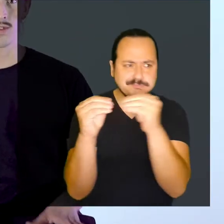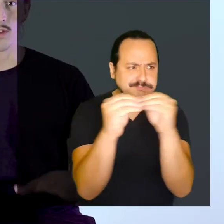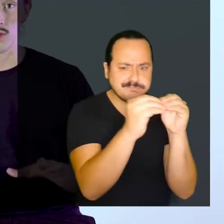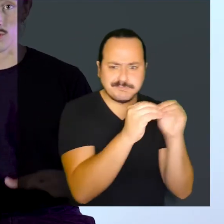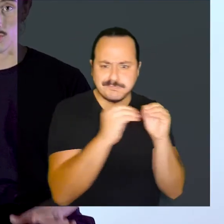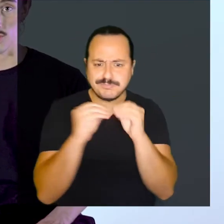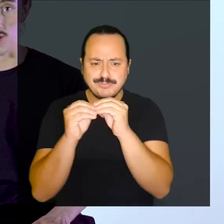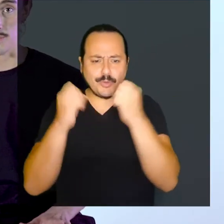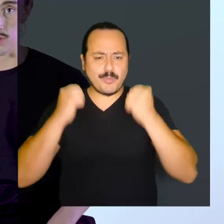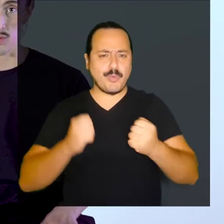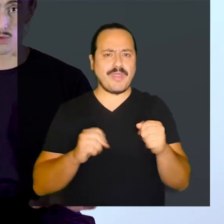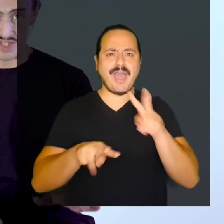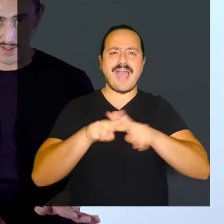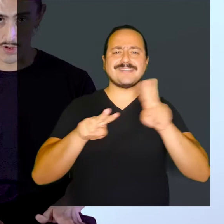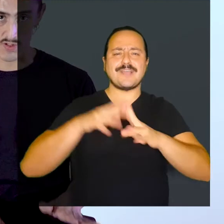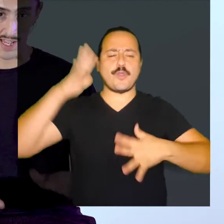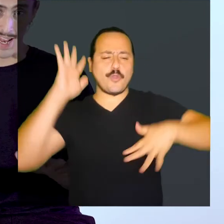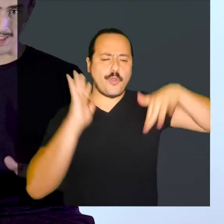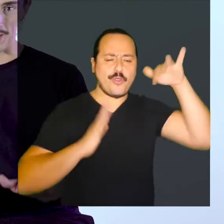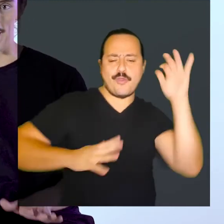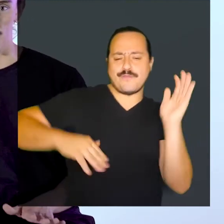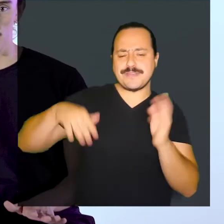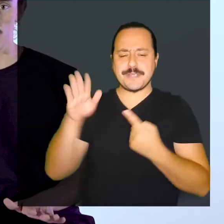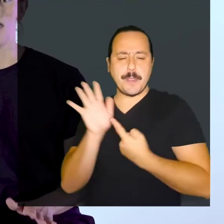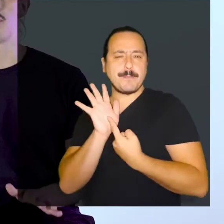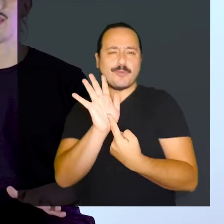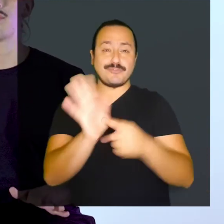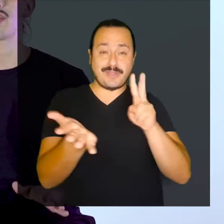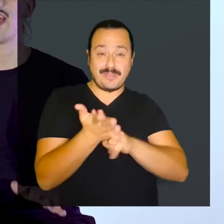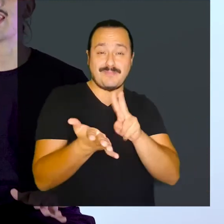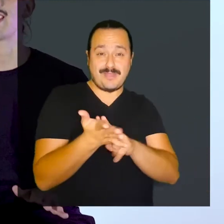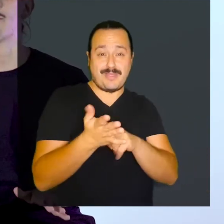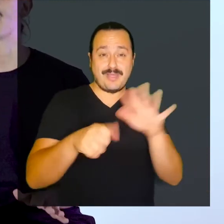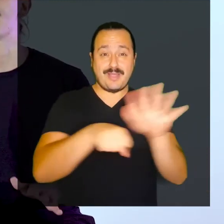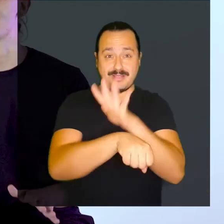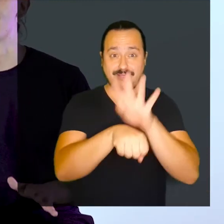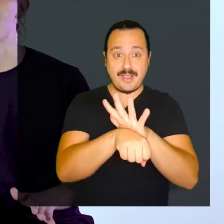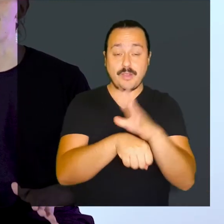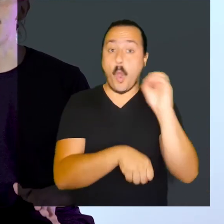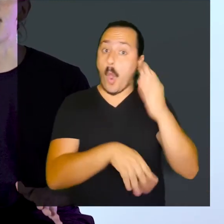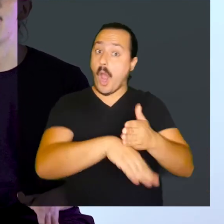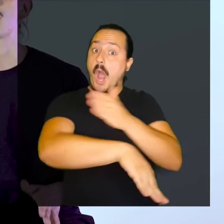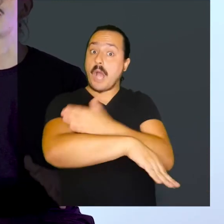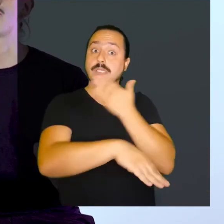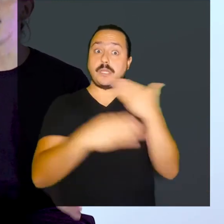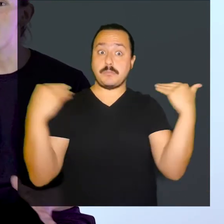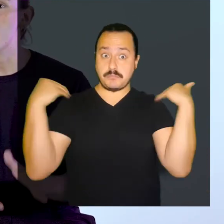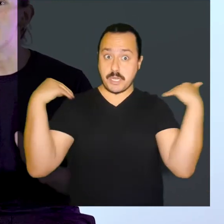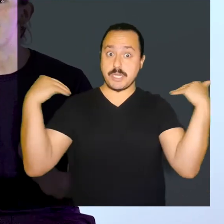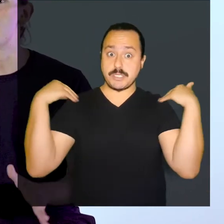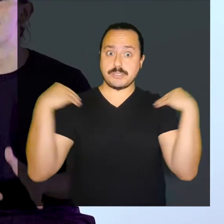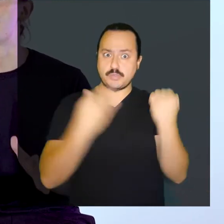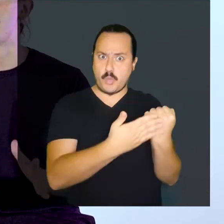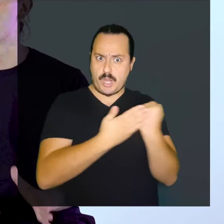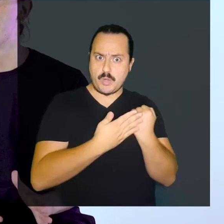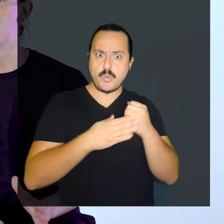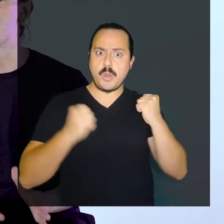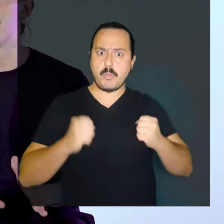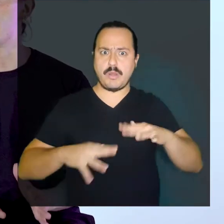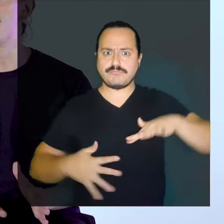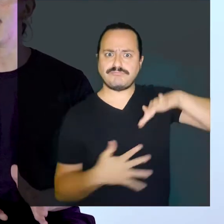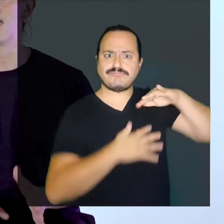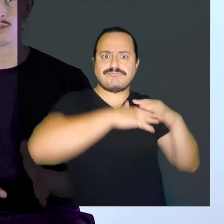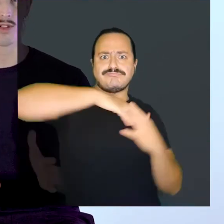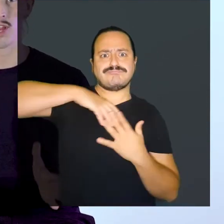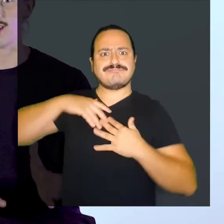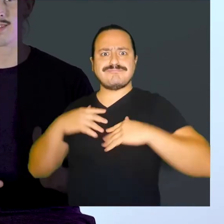Uniendo todos estos conceptos, usándolos y alternándolos Podremos crear esquemas y coreografías con todo lo que queramos expresar en